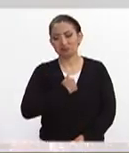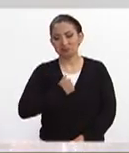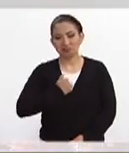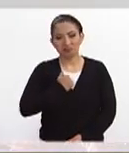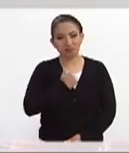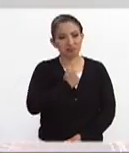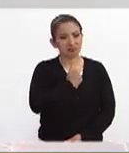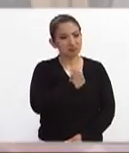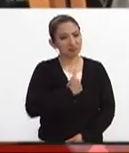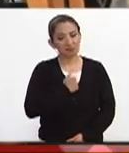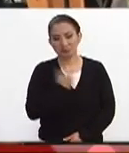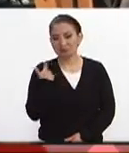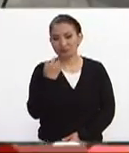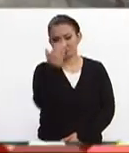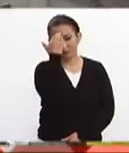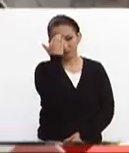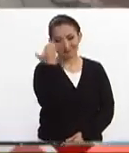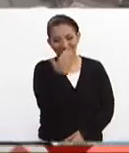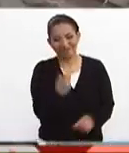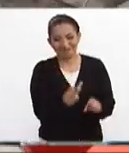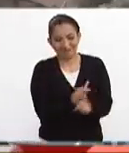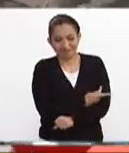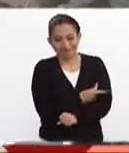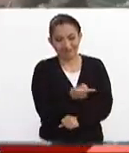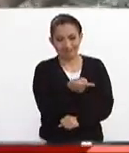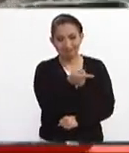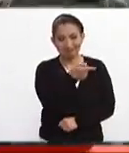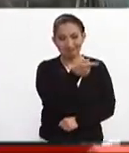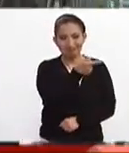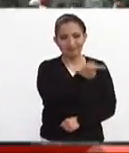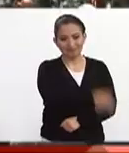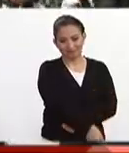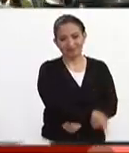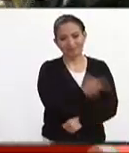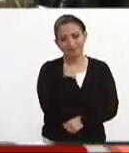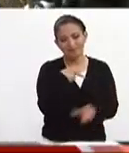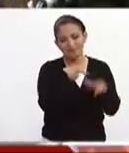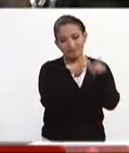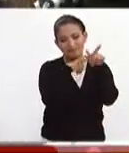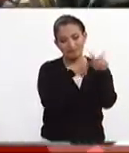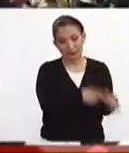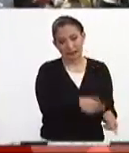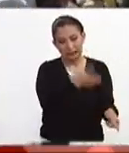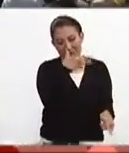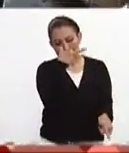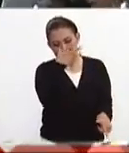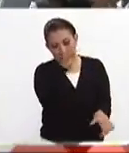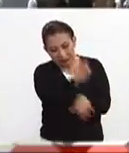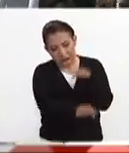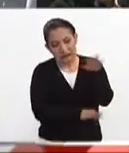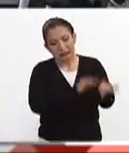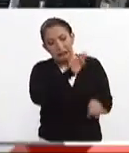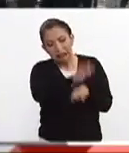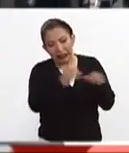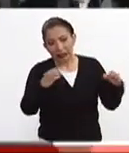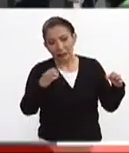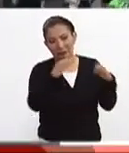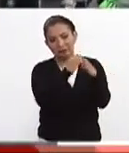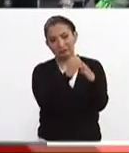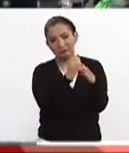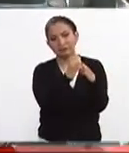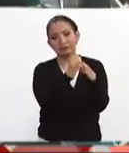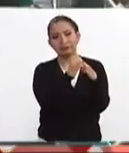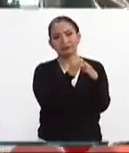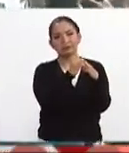tragedia, pues seguimos atendiendo la situación emergente de